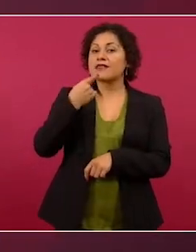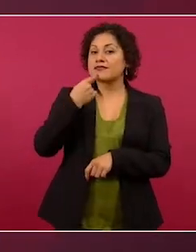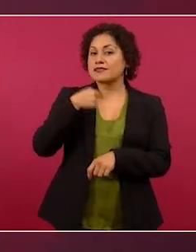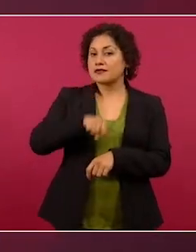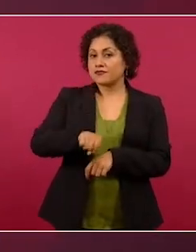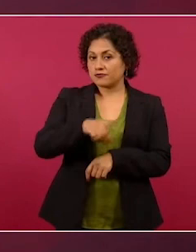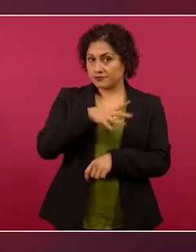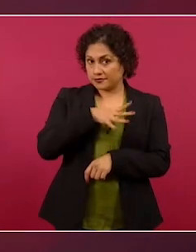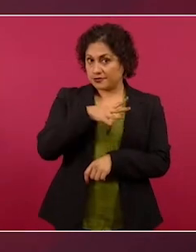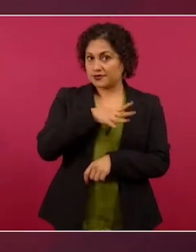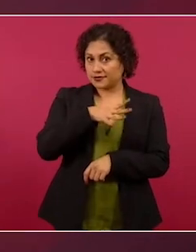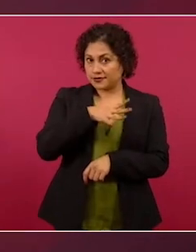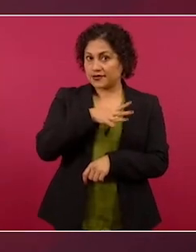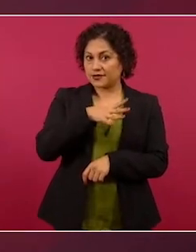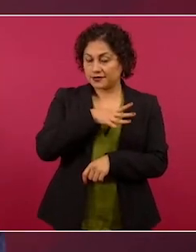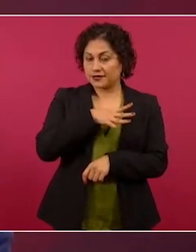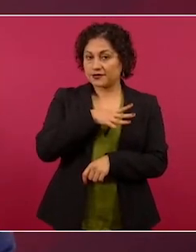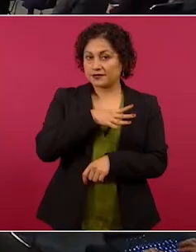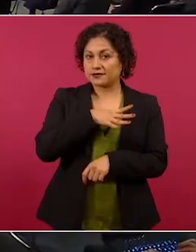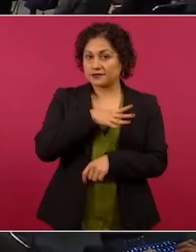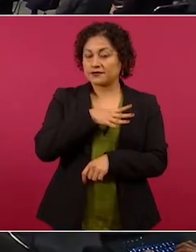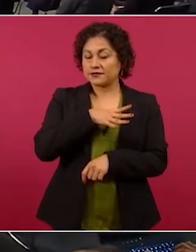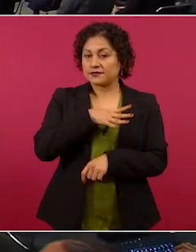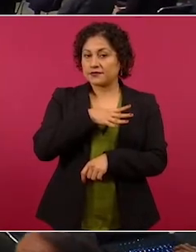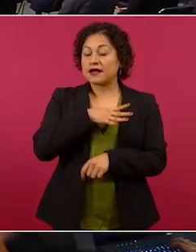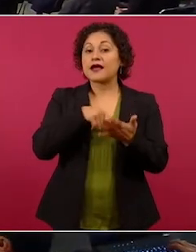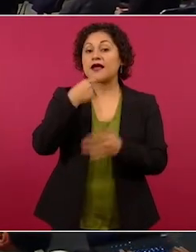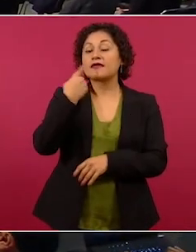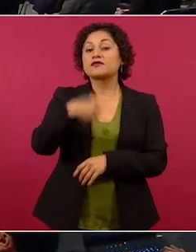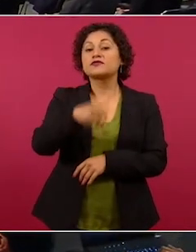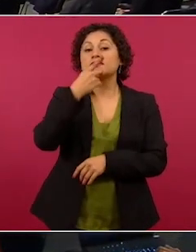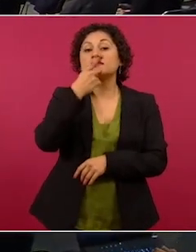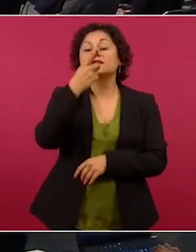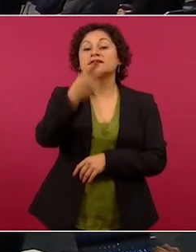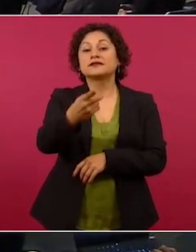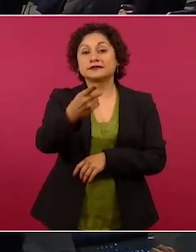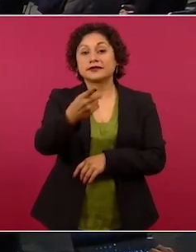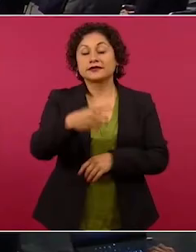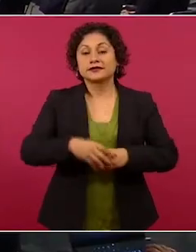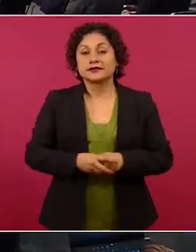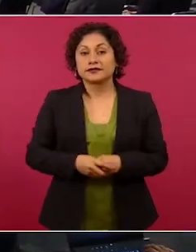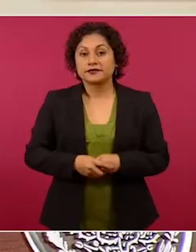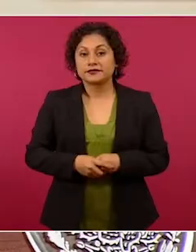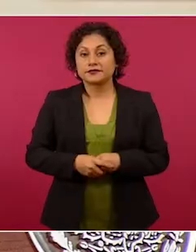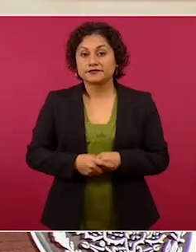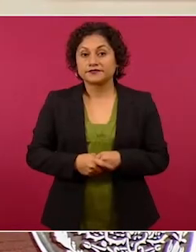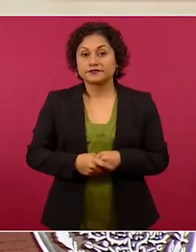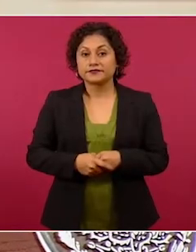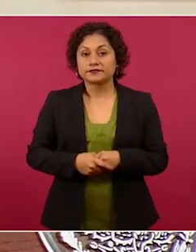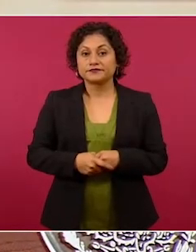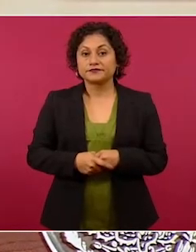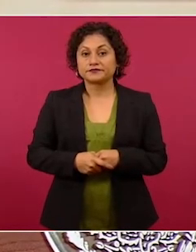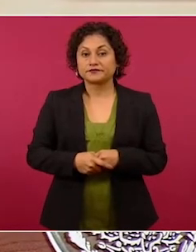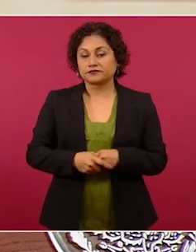el grupo que él